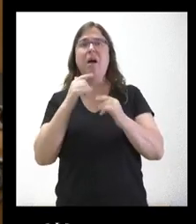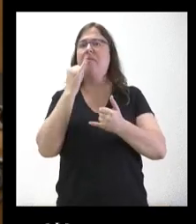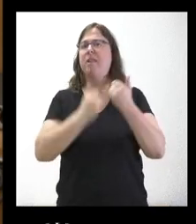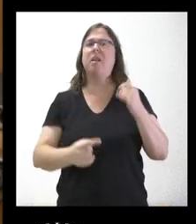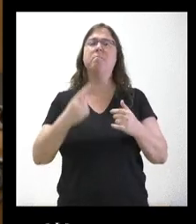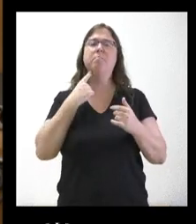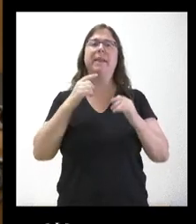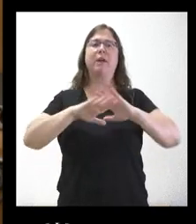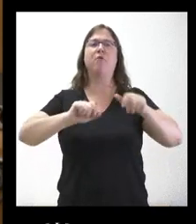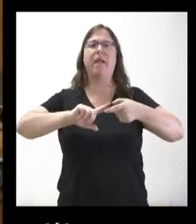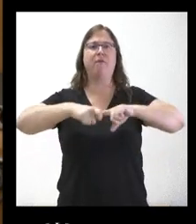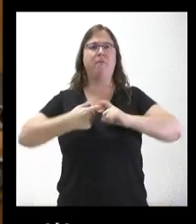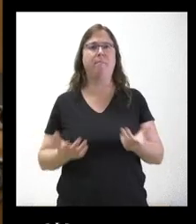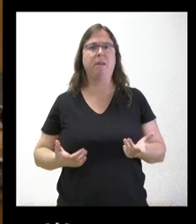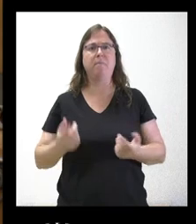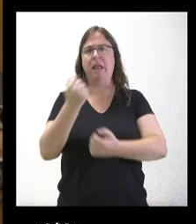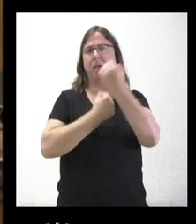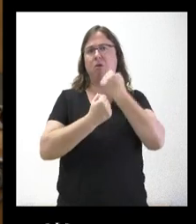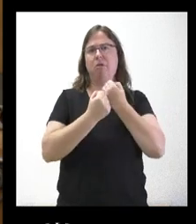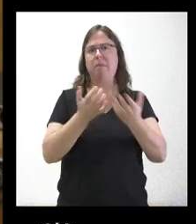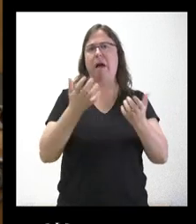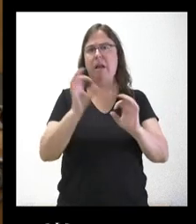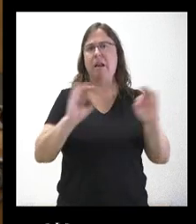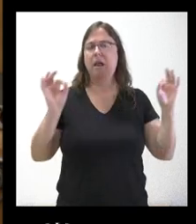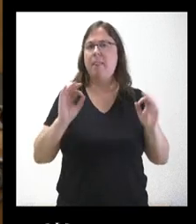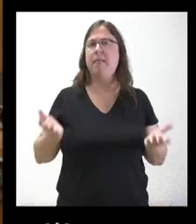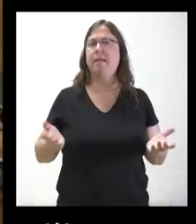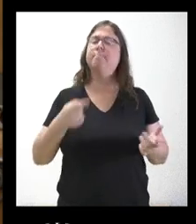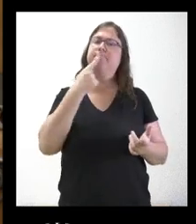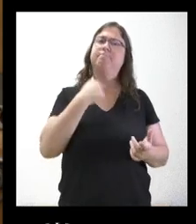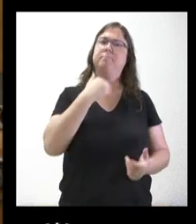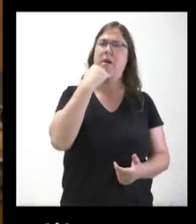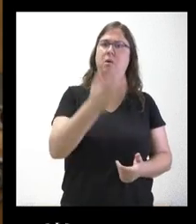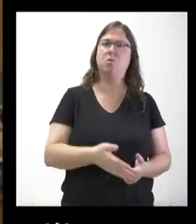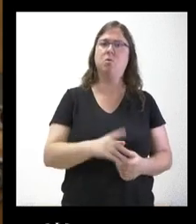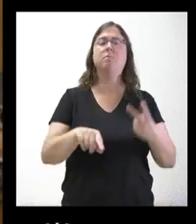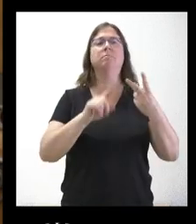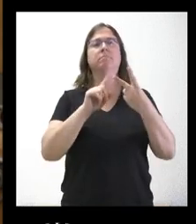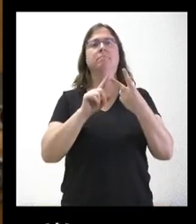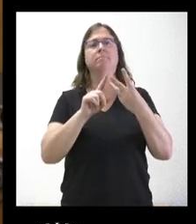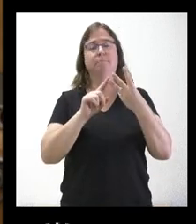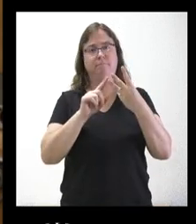conciliación familiar y no favorece la economía. No sé si usted podría comentarnos algo al respecto. Y, por último,